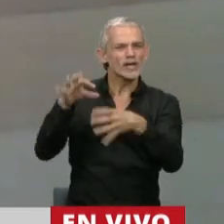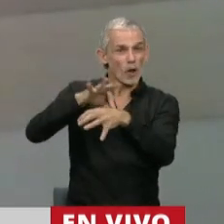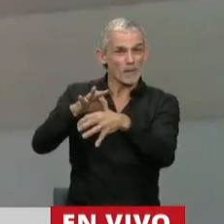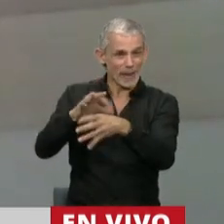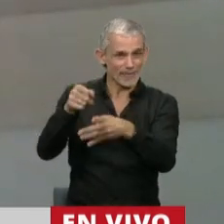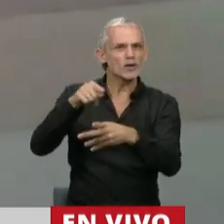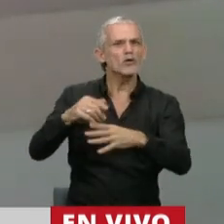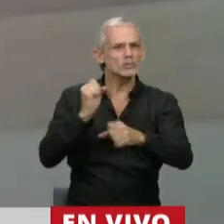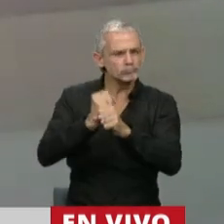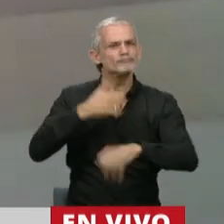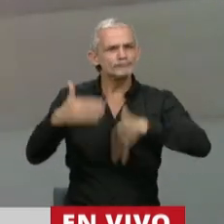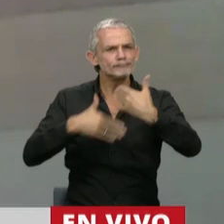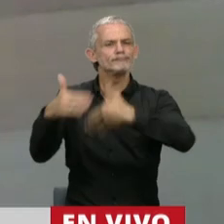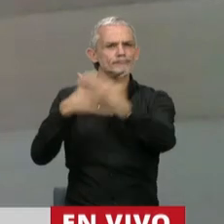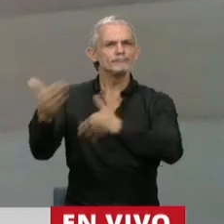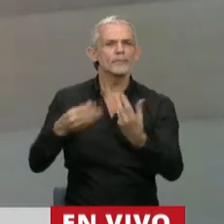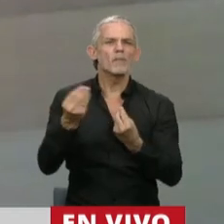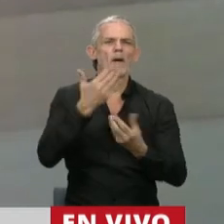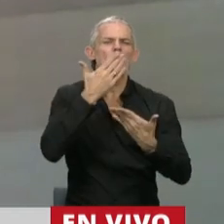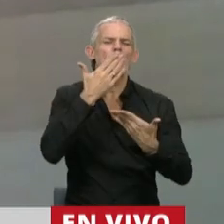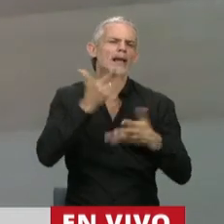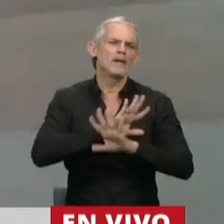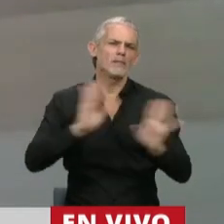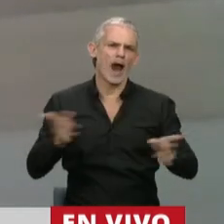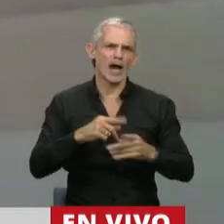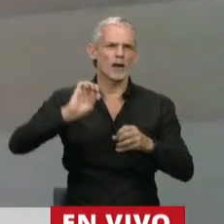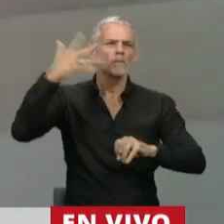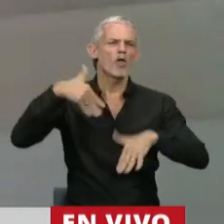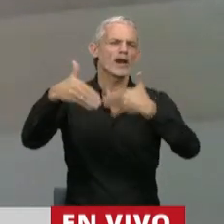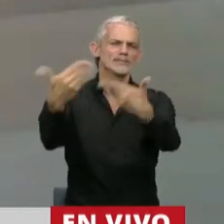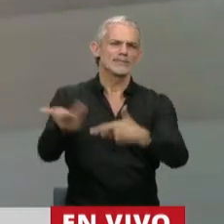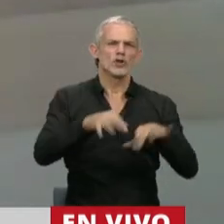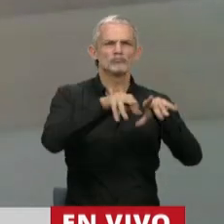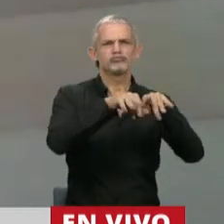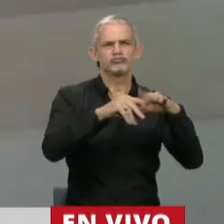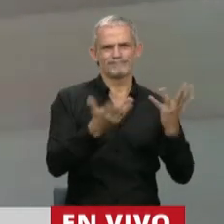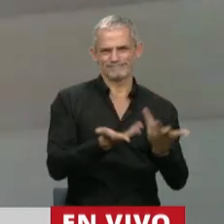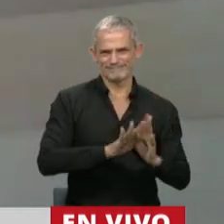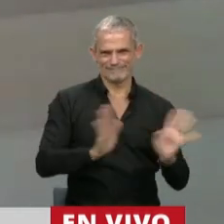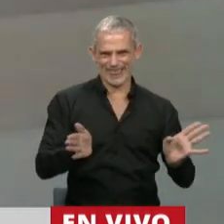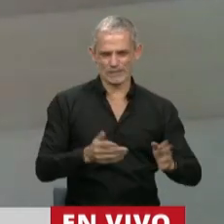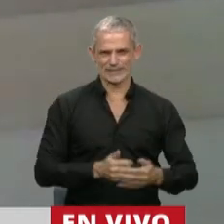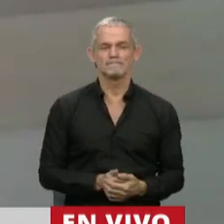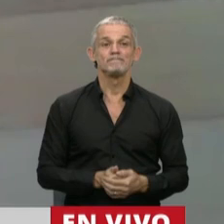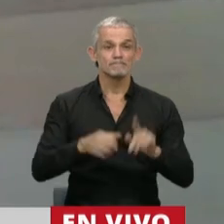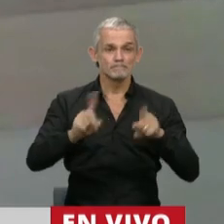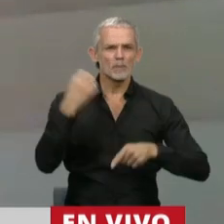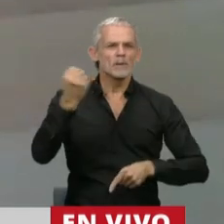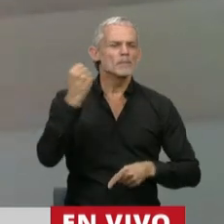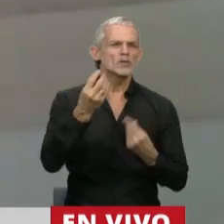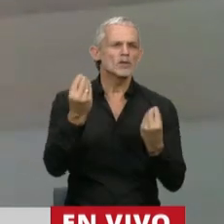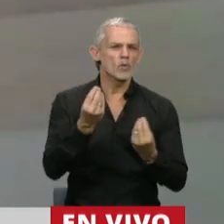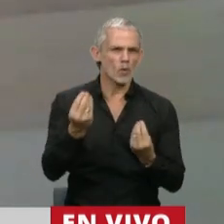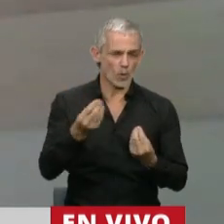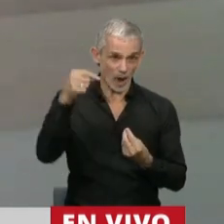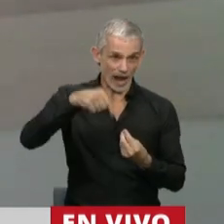viene trabajando incesantemente en la despapelización y en la modernización del sistema. También quiero destacar dentro del